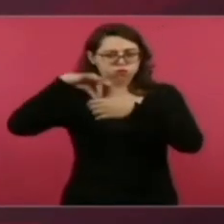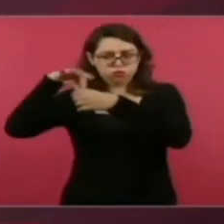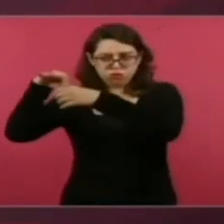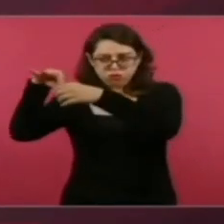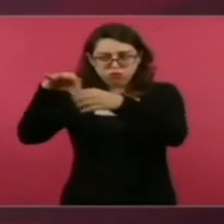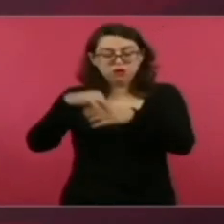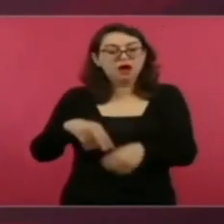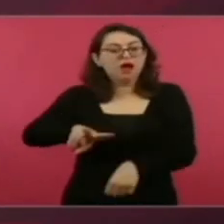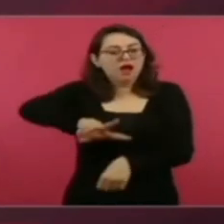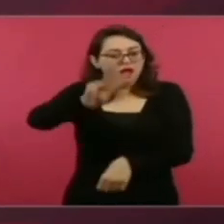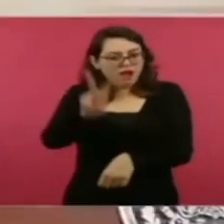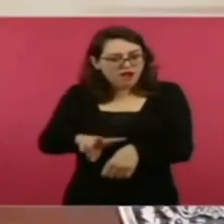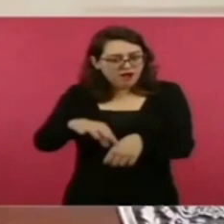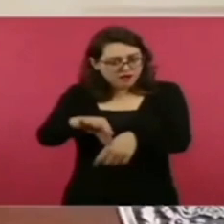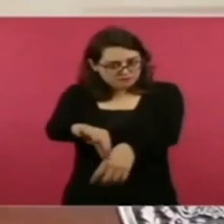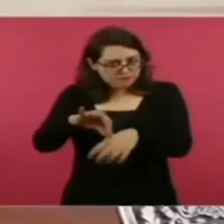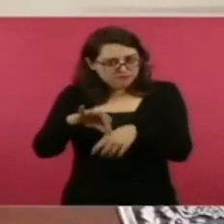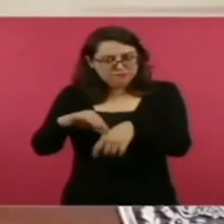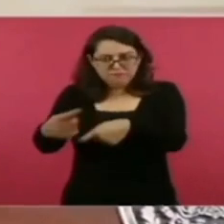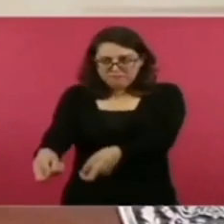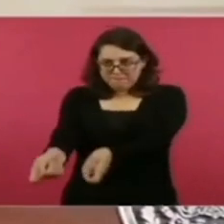y legítimo.